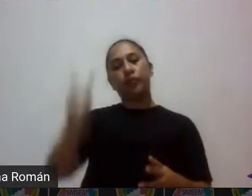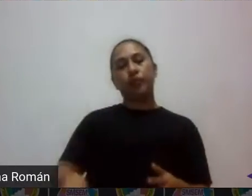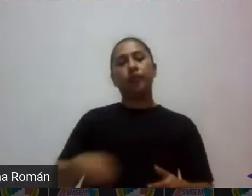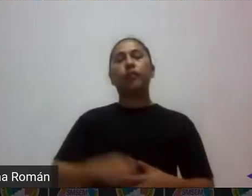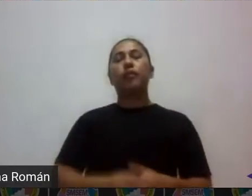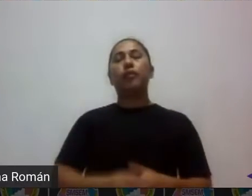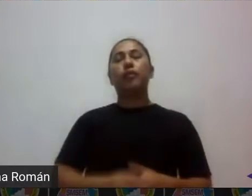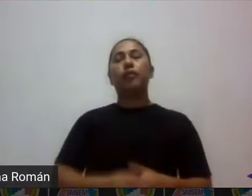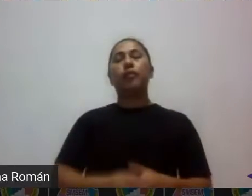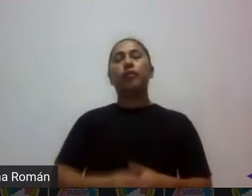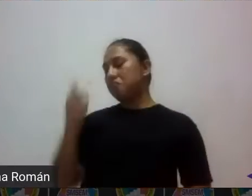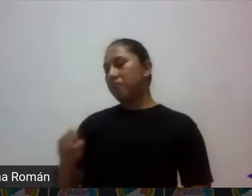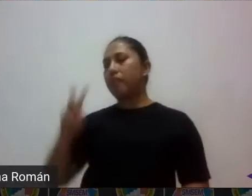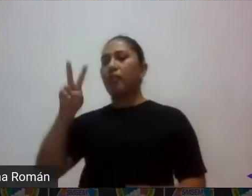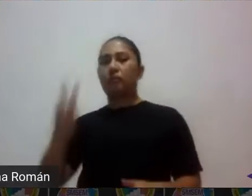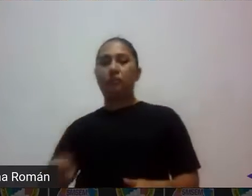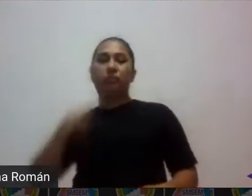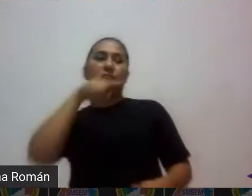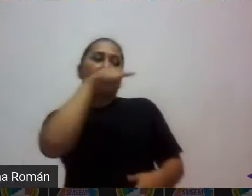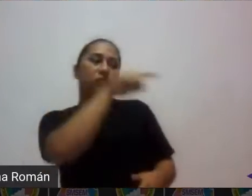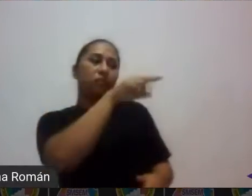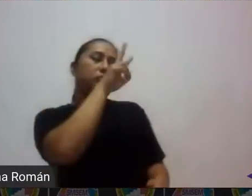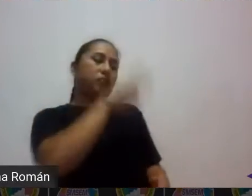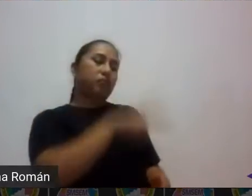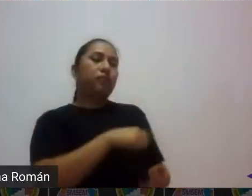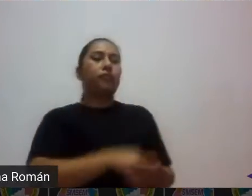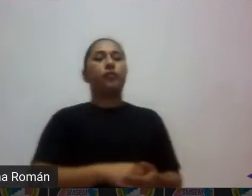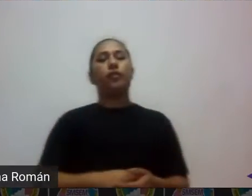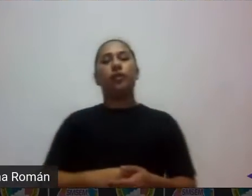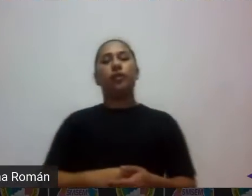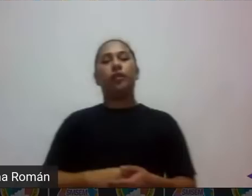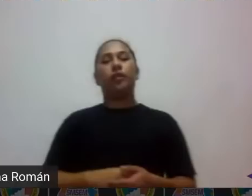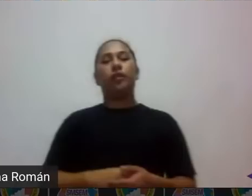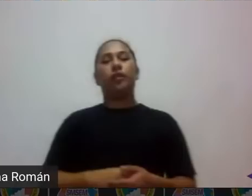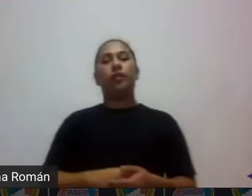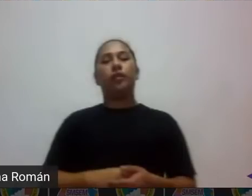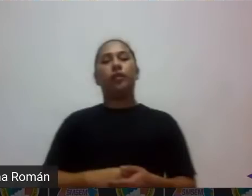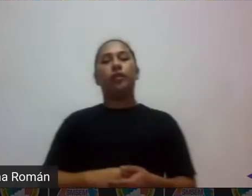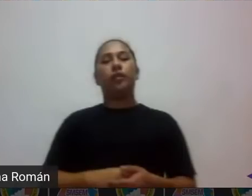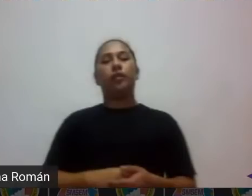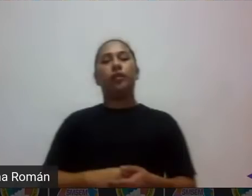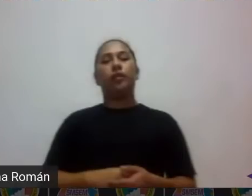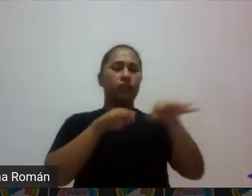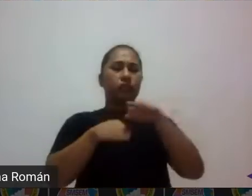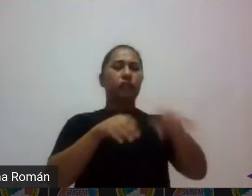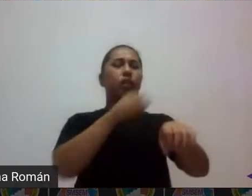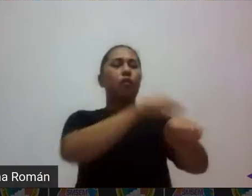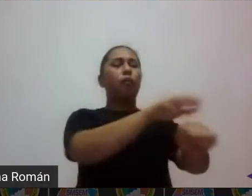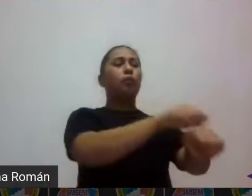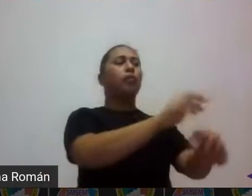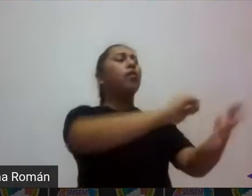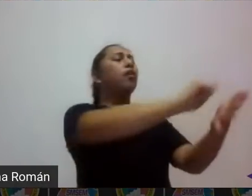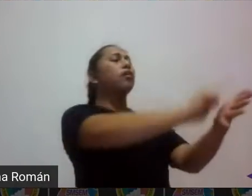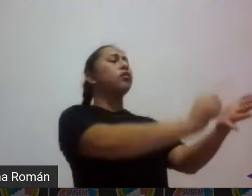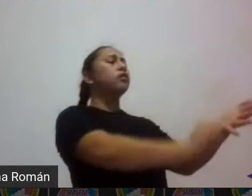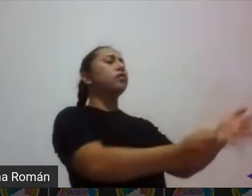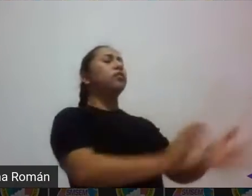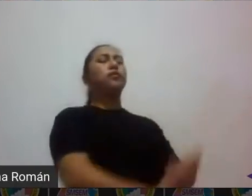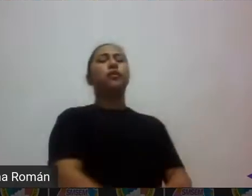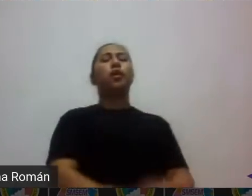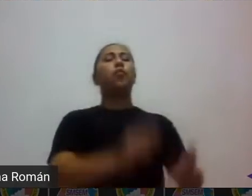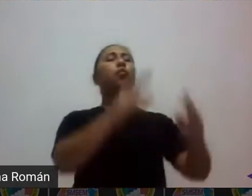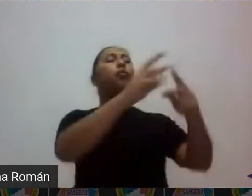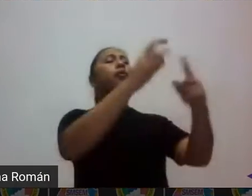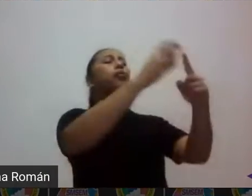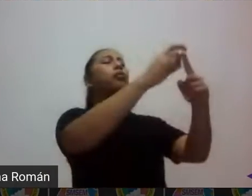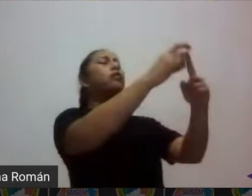injusticia social si podemos aplicar las pruebas estandarizadas las que quieran cualitativas o contativas en la punta